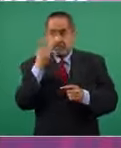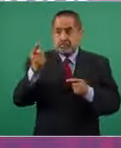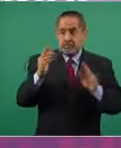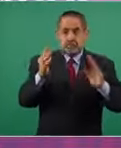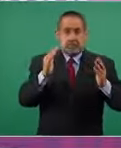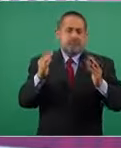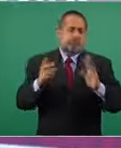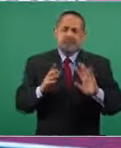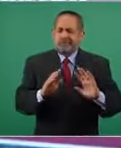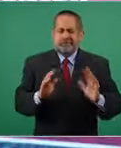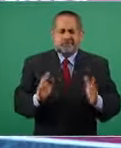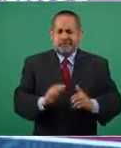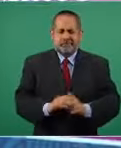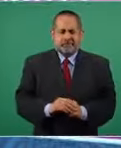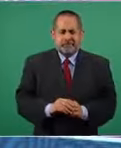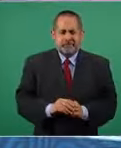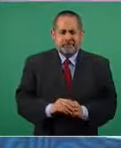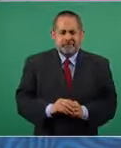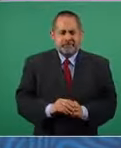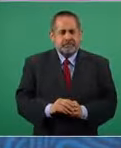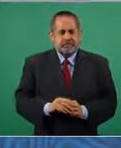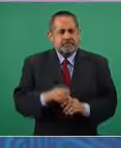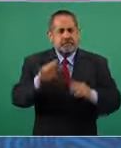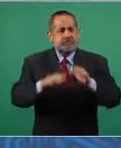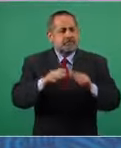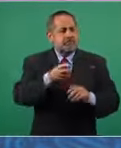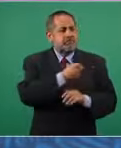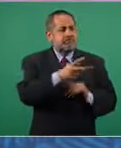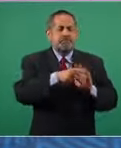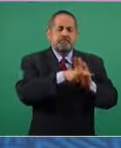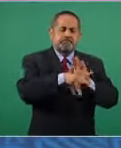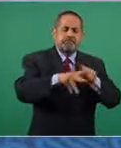y a veces la prensa